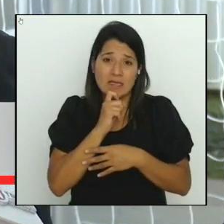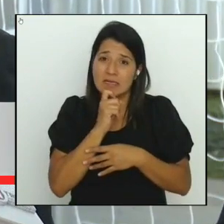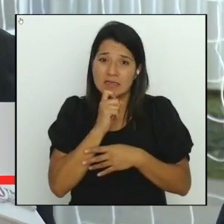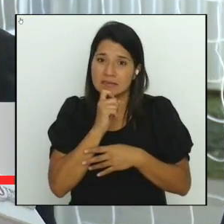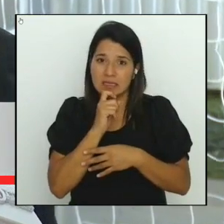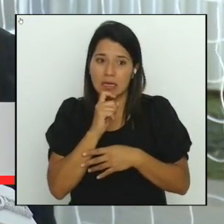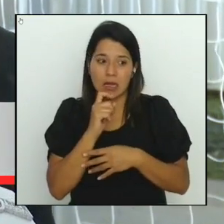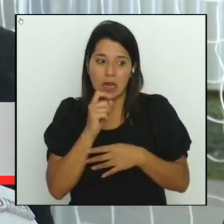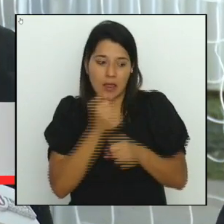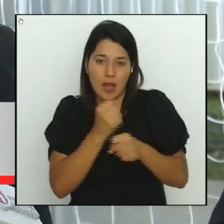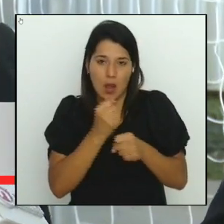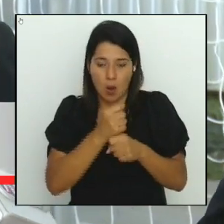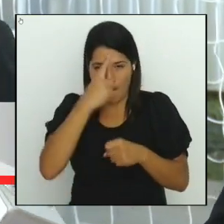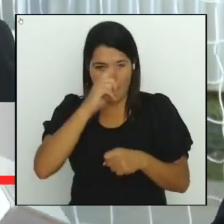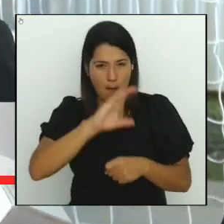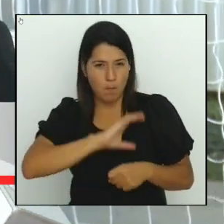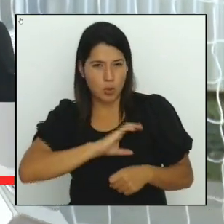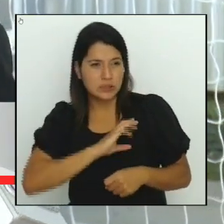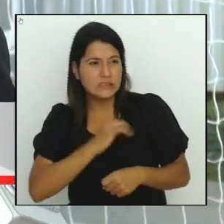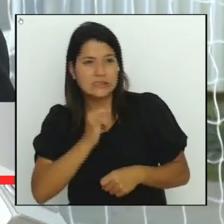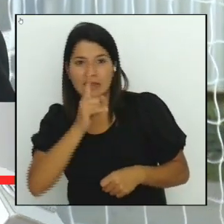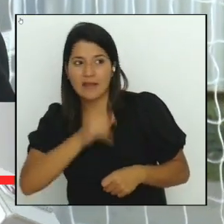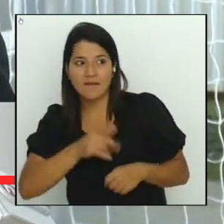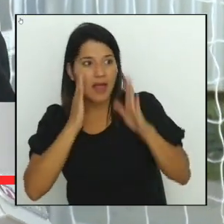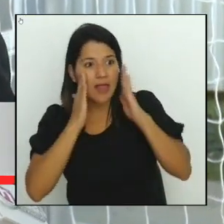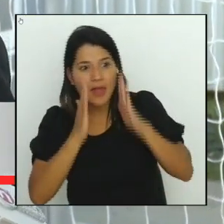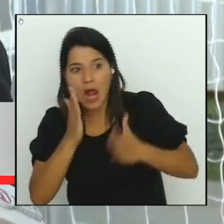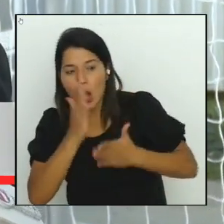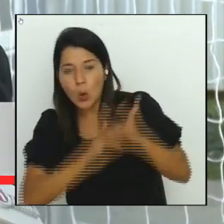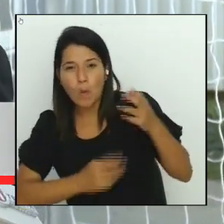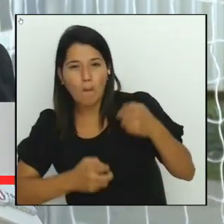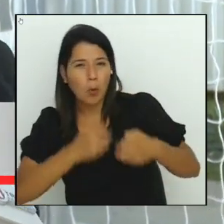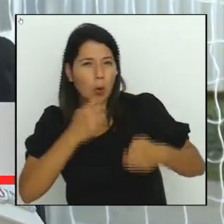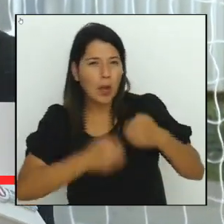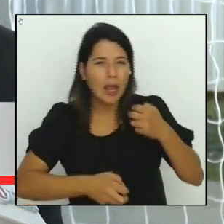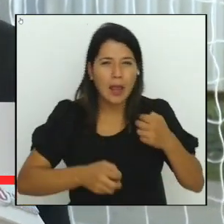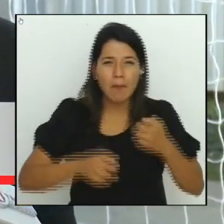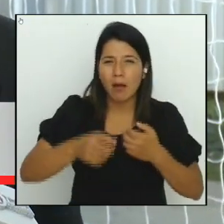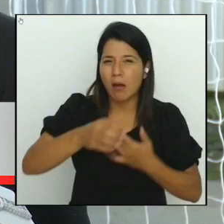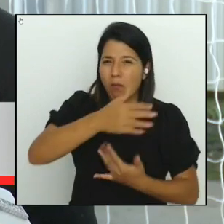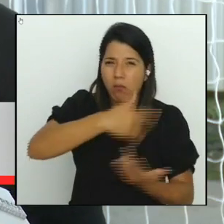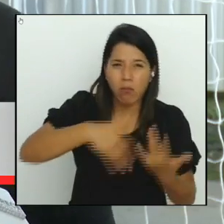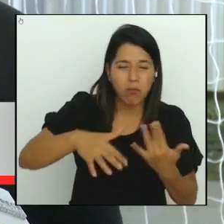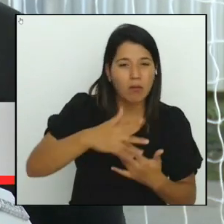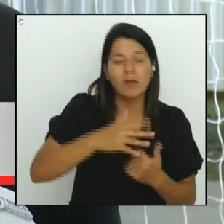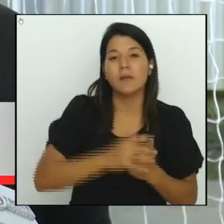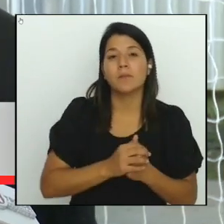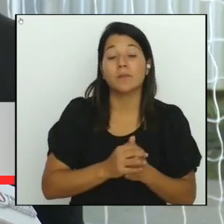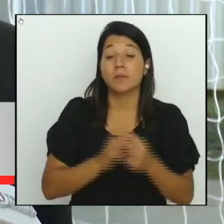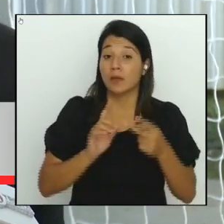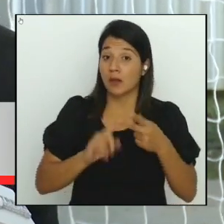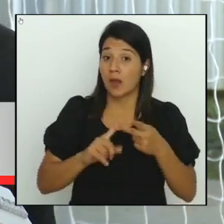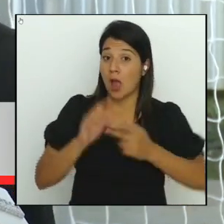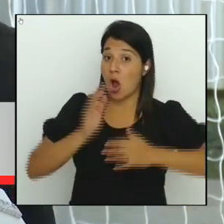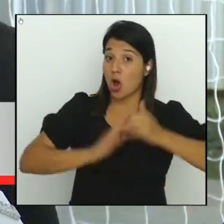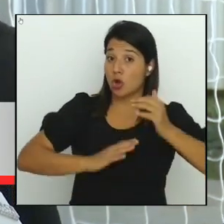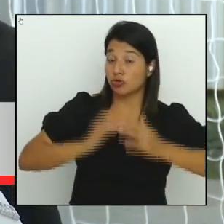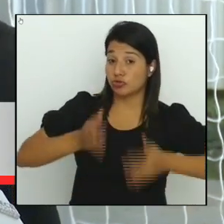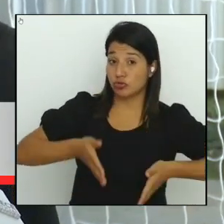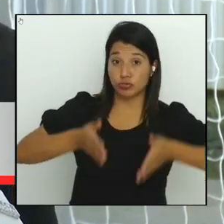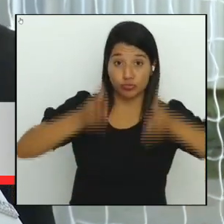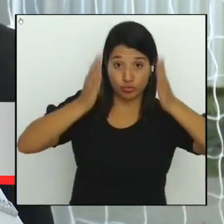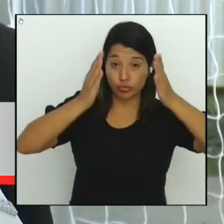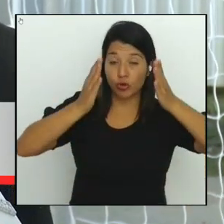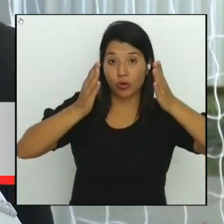situaciones, de crisis, incluso para la labor cotidiana que debe de realizar. La construcción en posición vertical dificulta